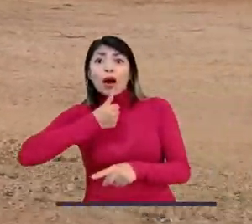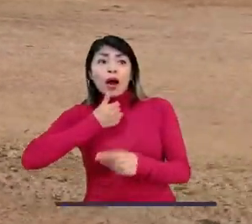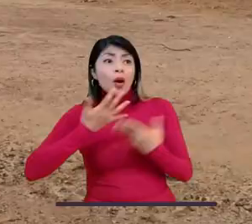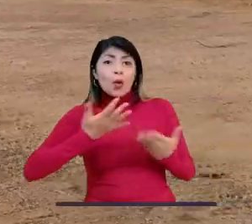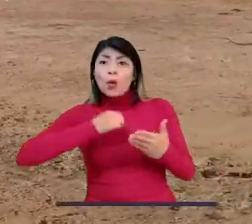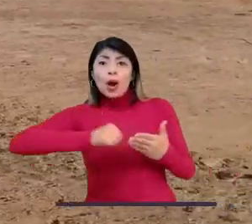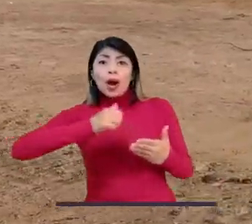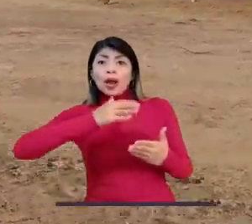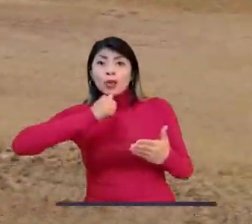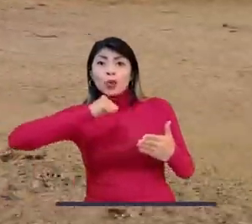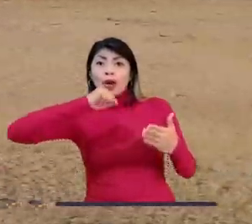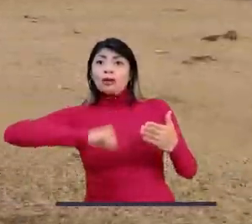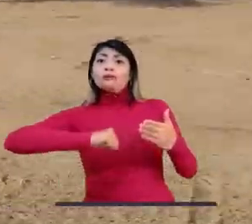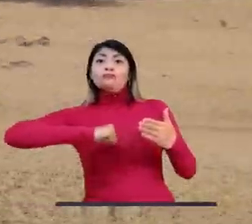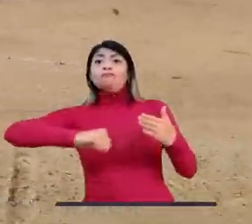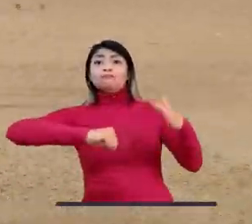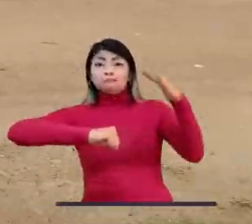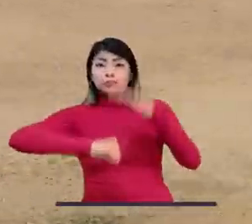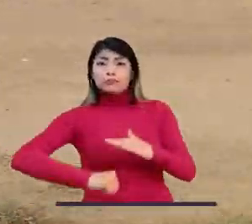y el río ranchería.